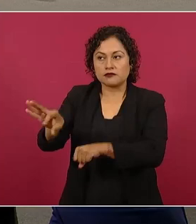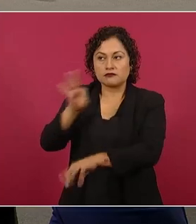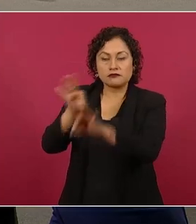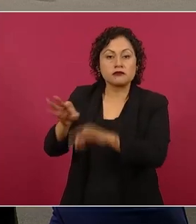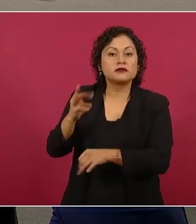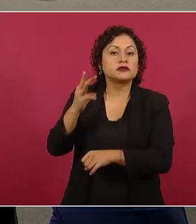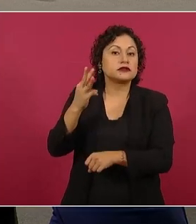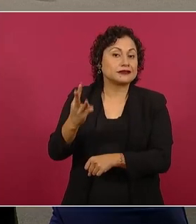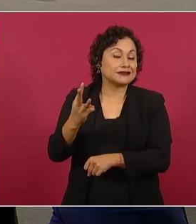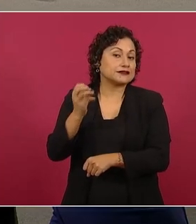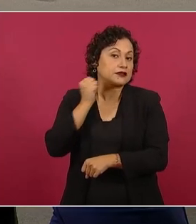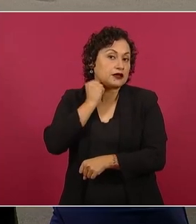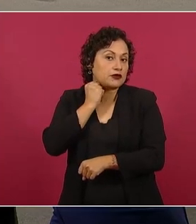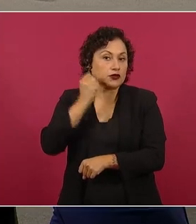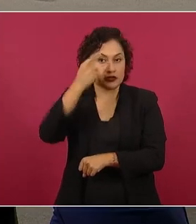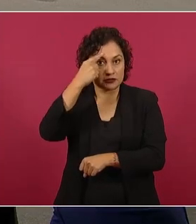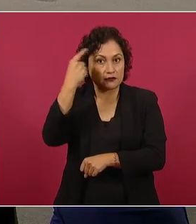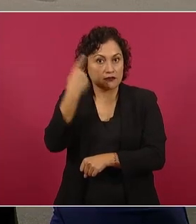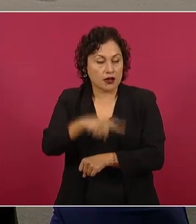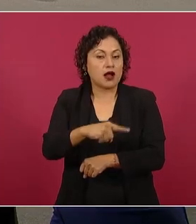de los ayuntamientos.